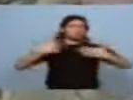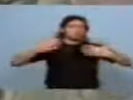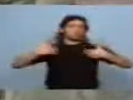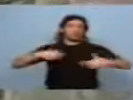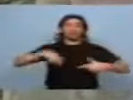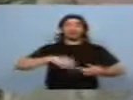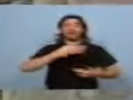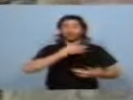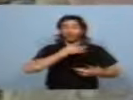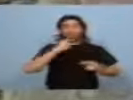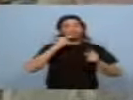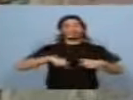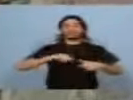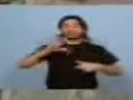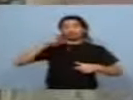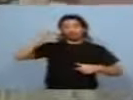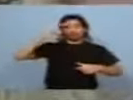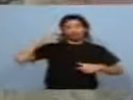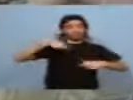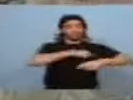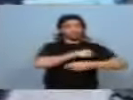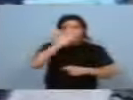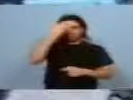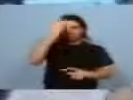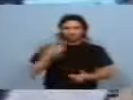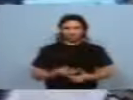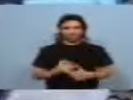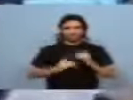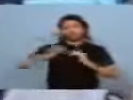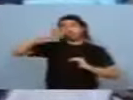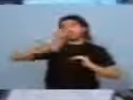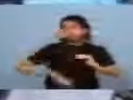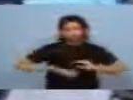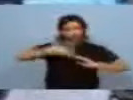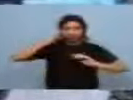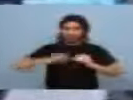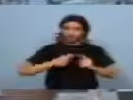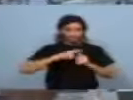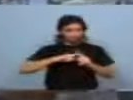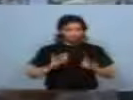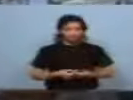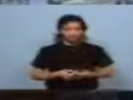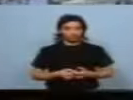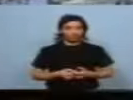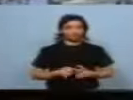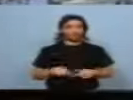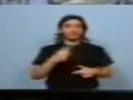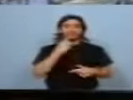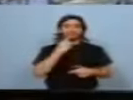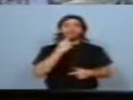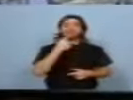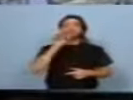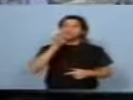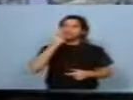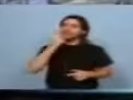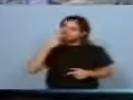agosto y yo tengo como 39 grados de fiebre. Y que te subite, bájate, subite. Pero todo esto yo sé, yo sé